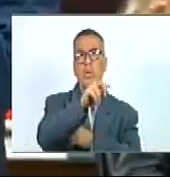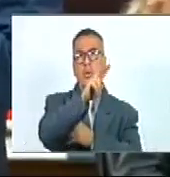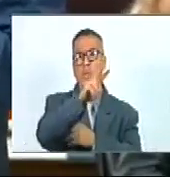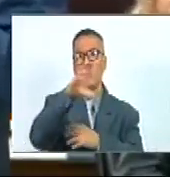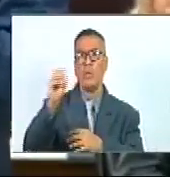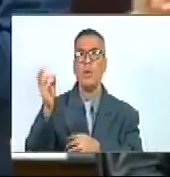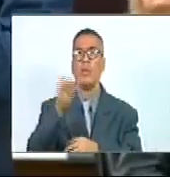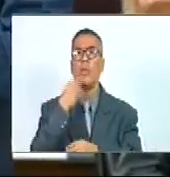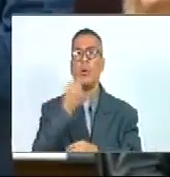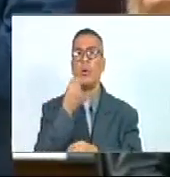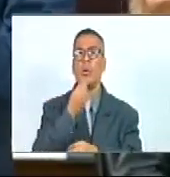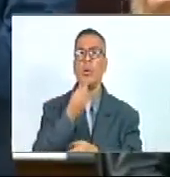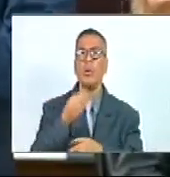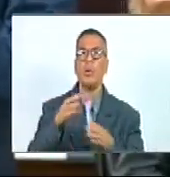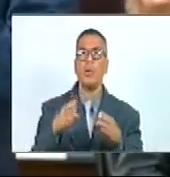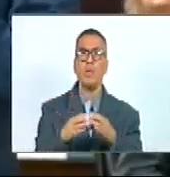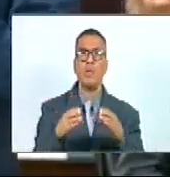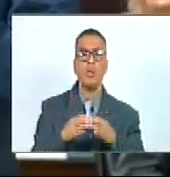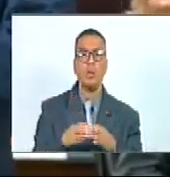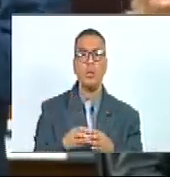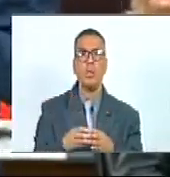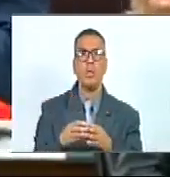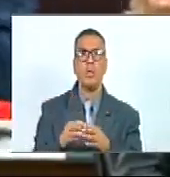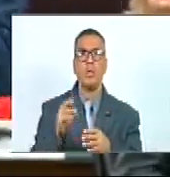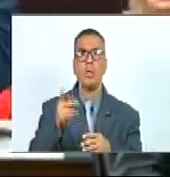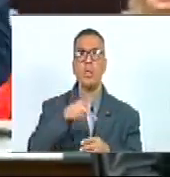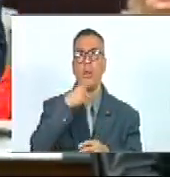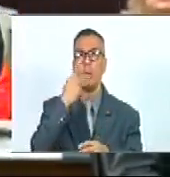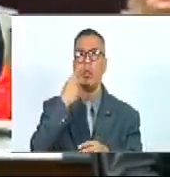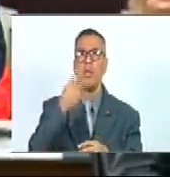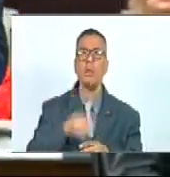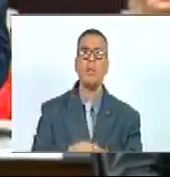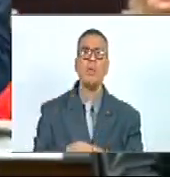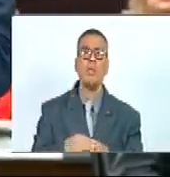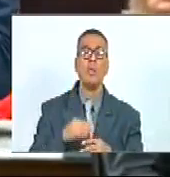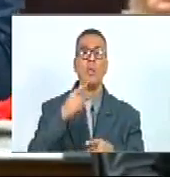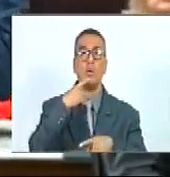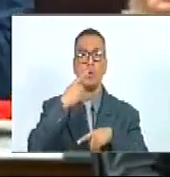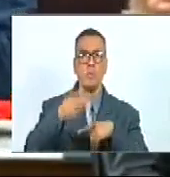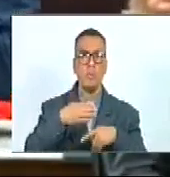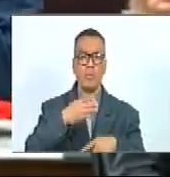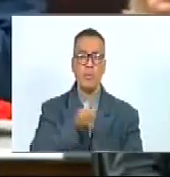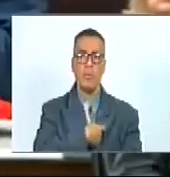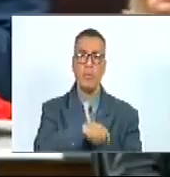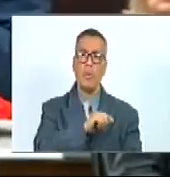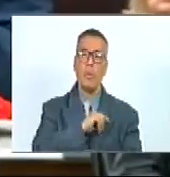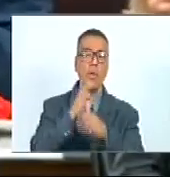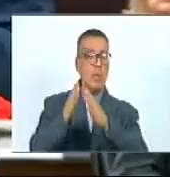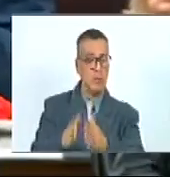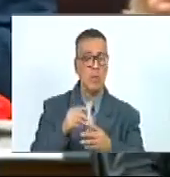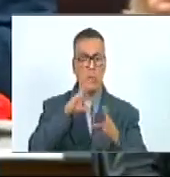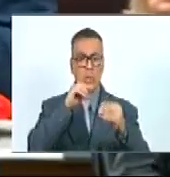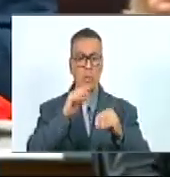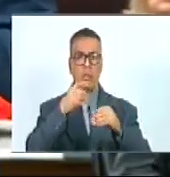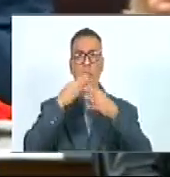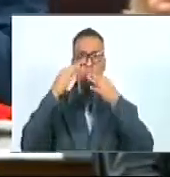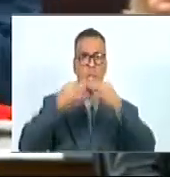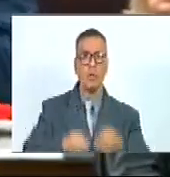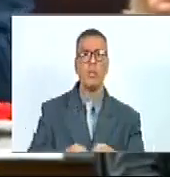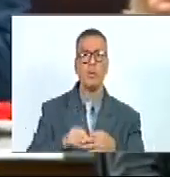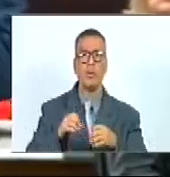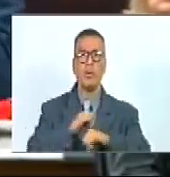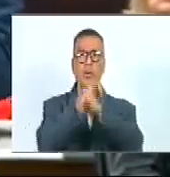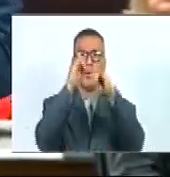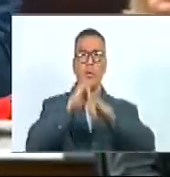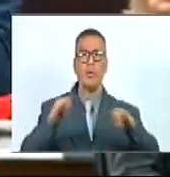jóvenes que estudian la cátedra de español compartimos nuestras realidades y de allí surgió la feliz